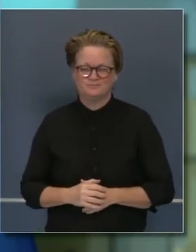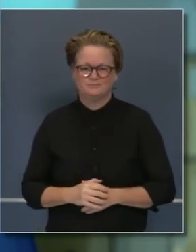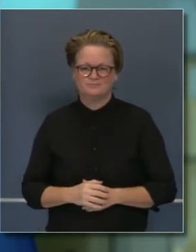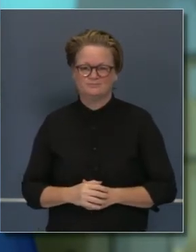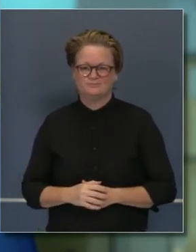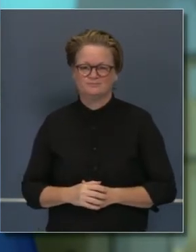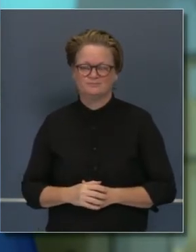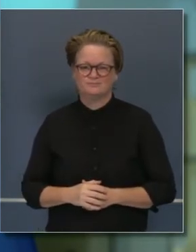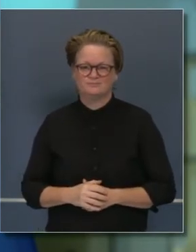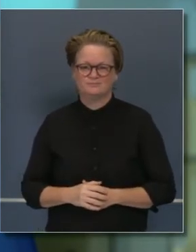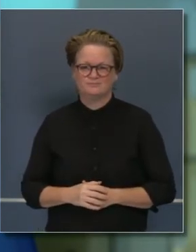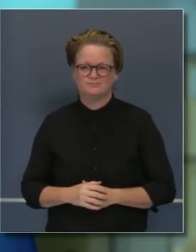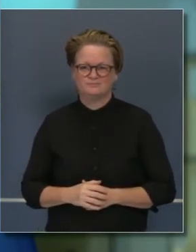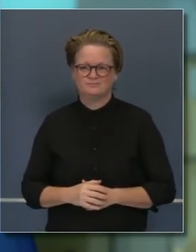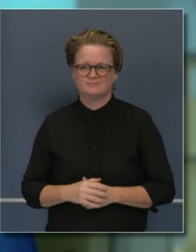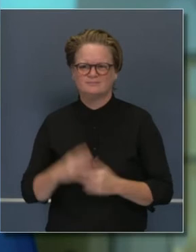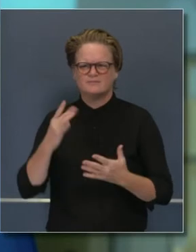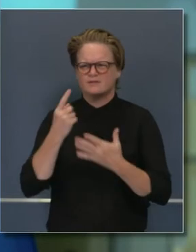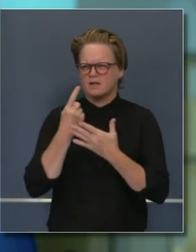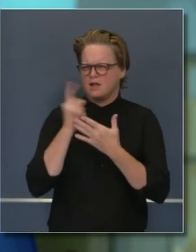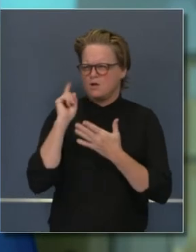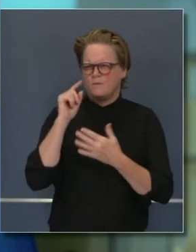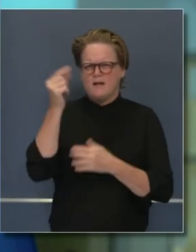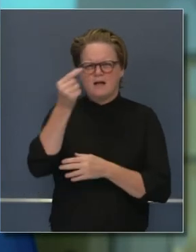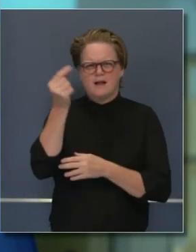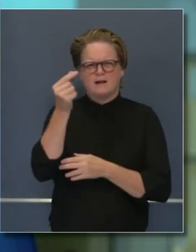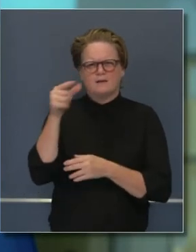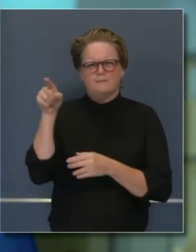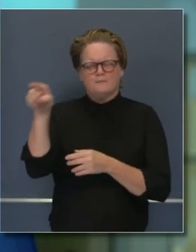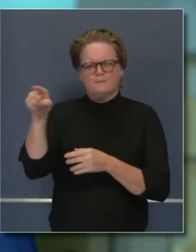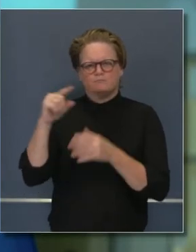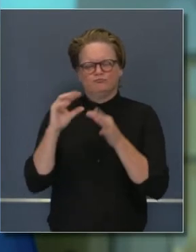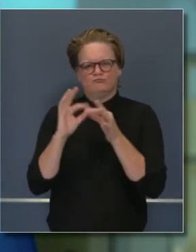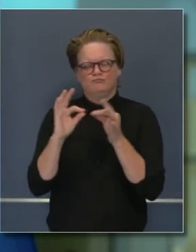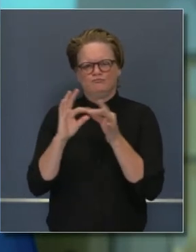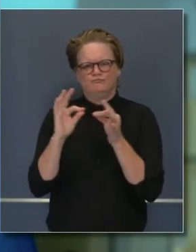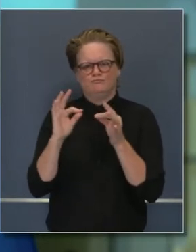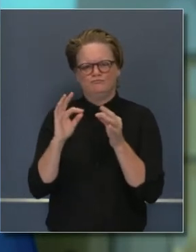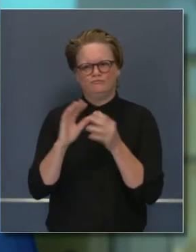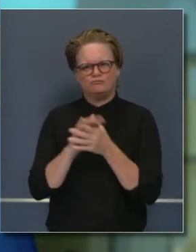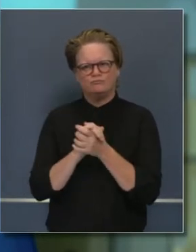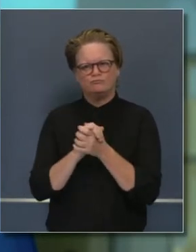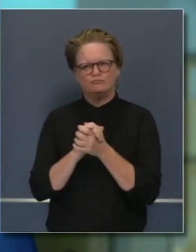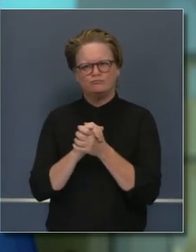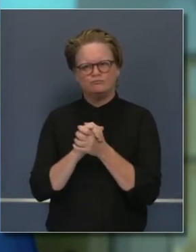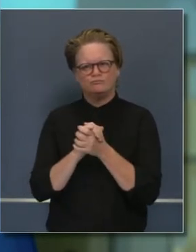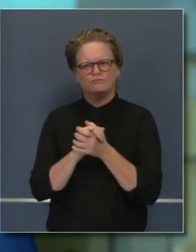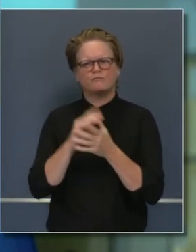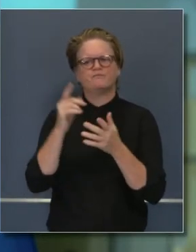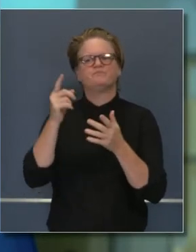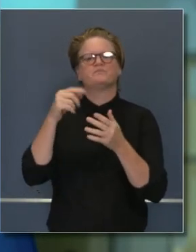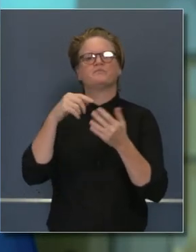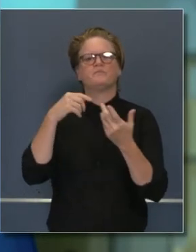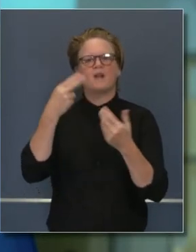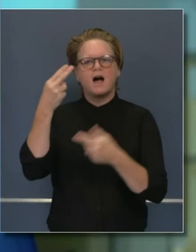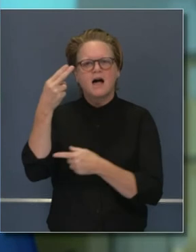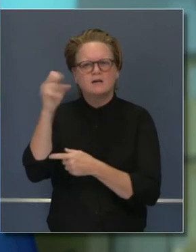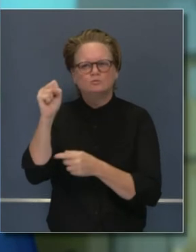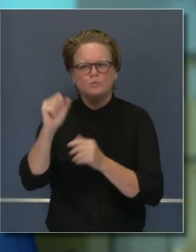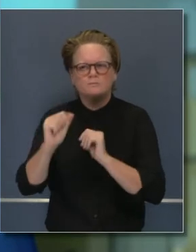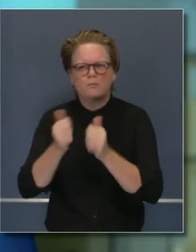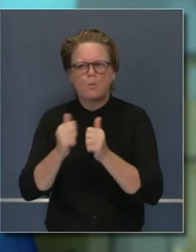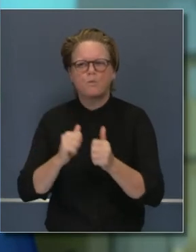Gobernador, el doctor Galley, la semana pasada, dijo que